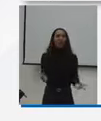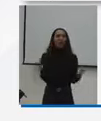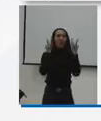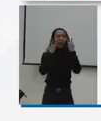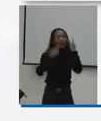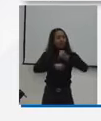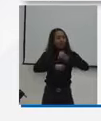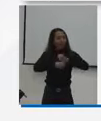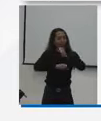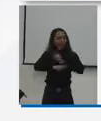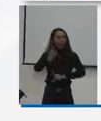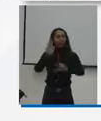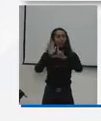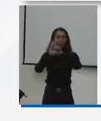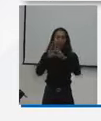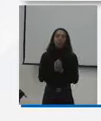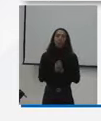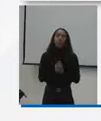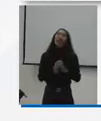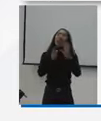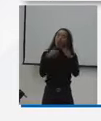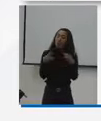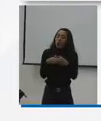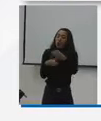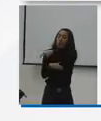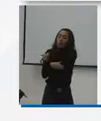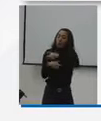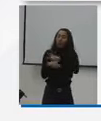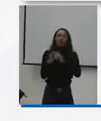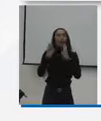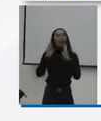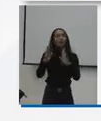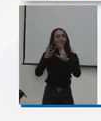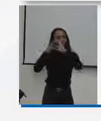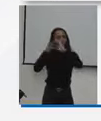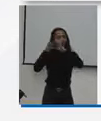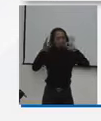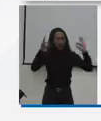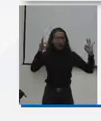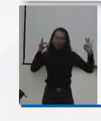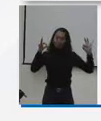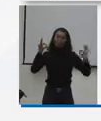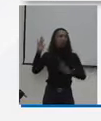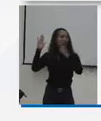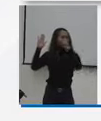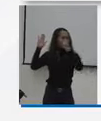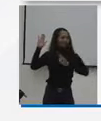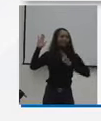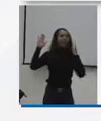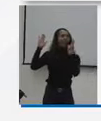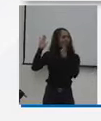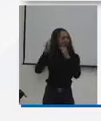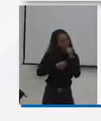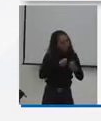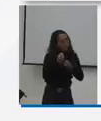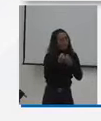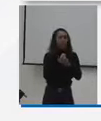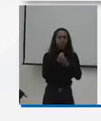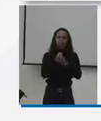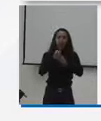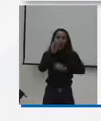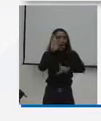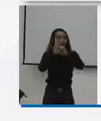sector. Por eso, desde el Comité Olímpico, señor ministro, todo nuestro compromiso con el proyecto de ley y desde luego